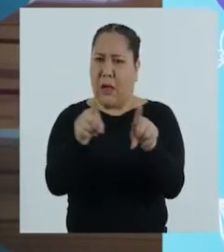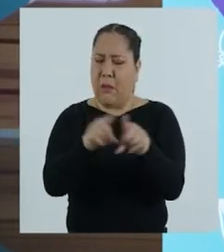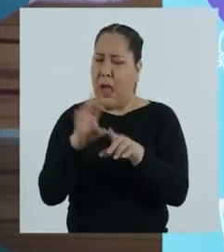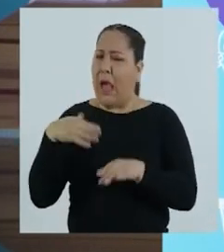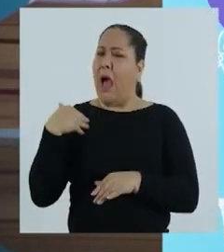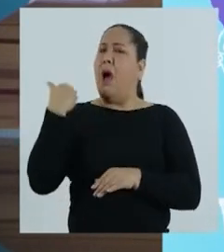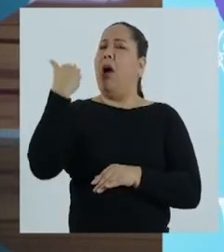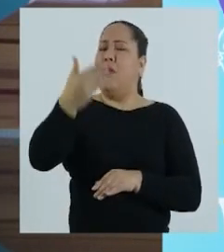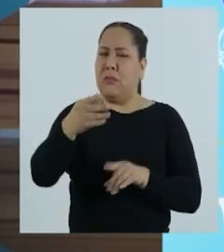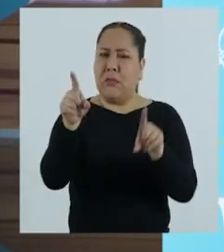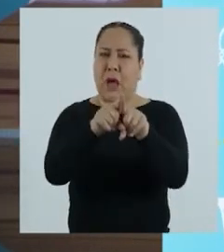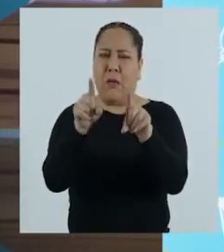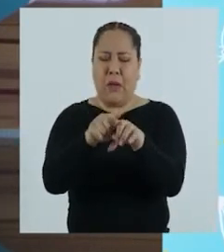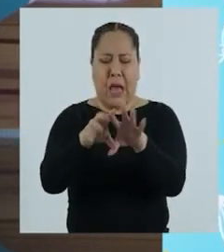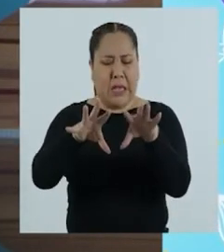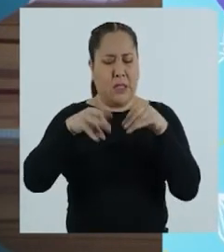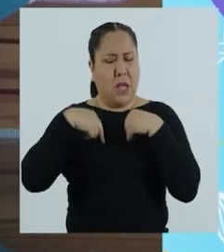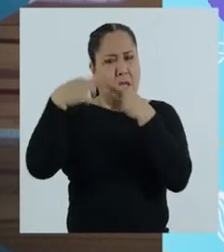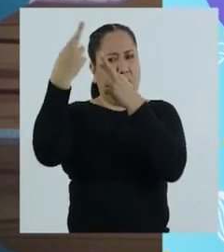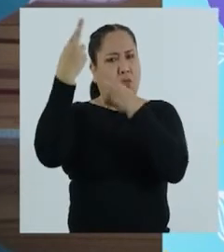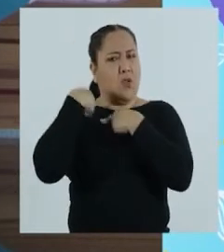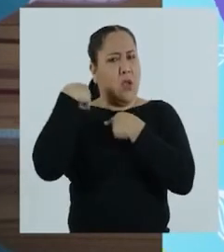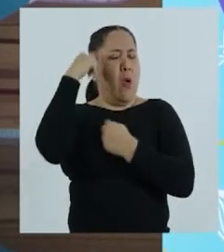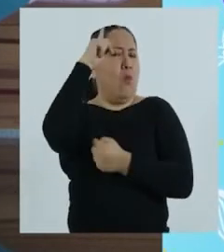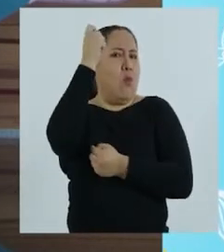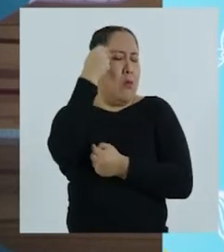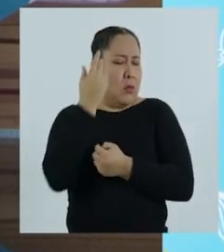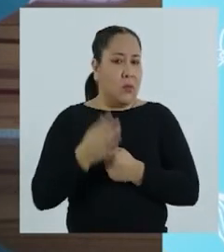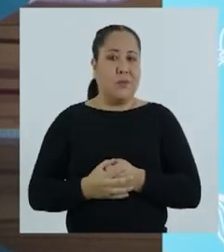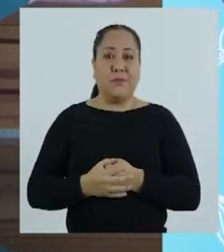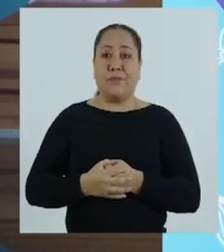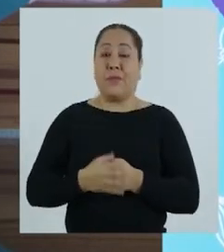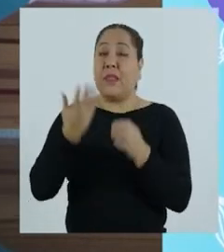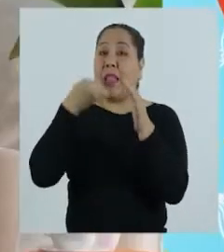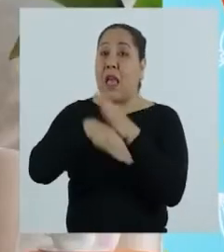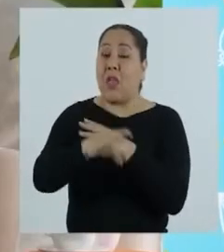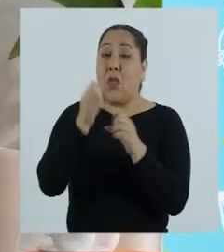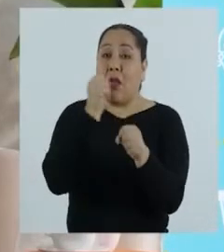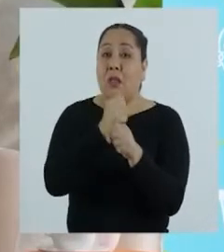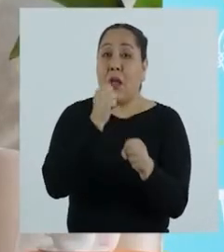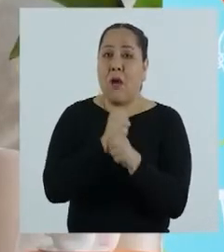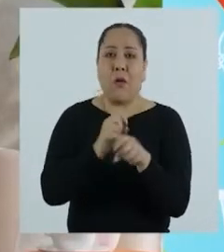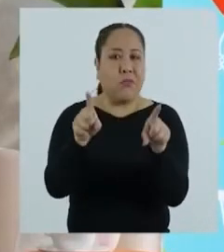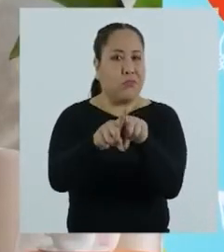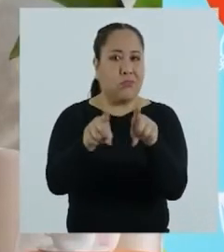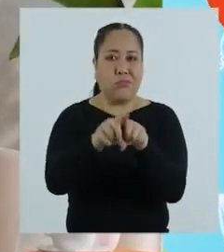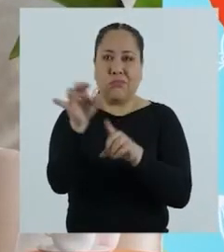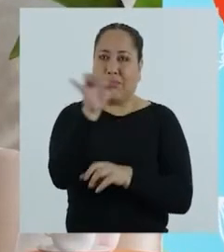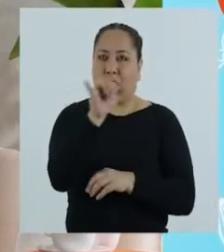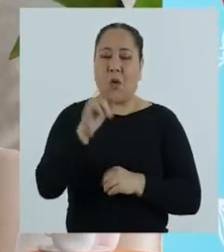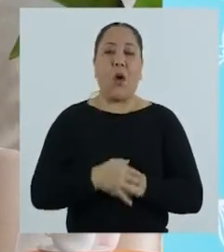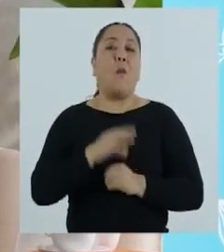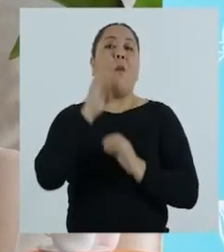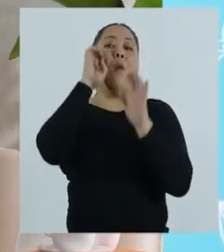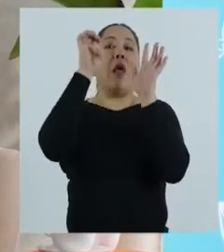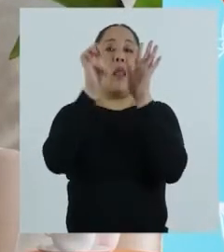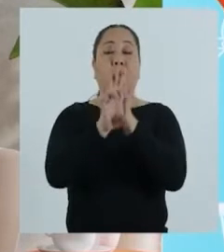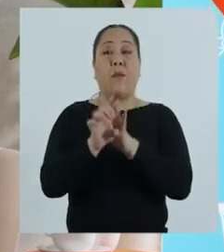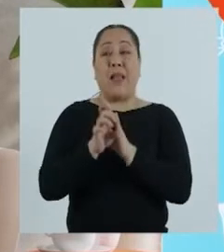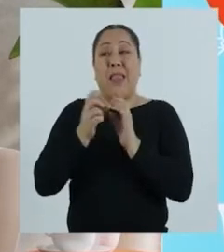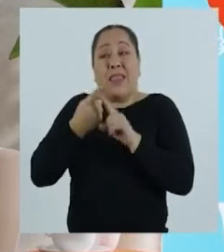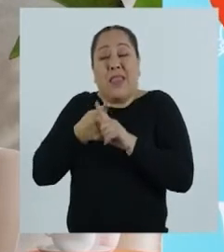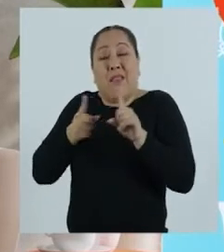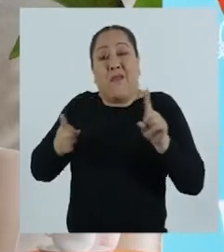escolares y más adelante ocupar también cargos públicos y políticos. En el campo laboral ocurre lo mismo.